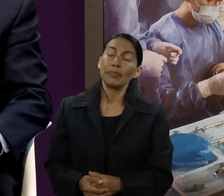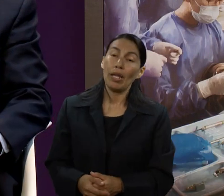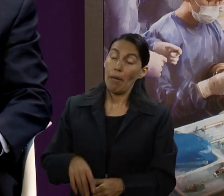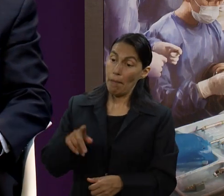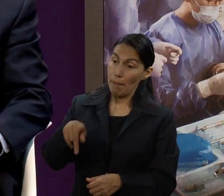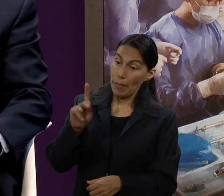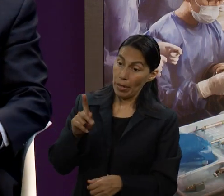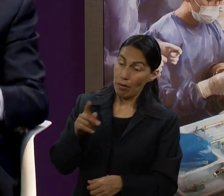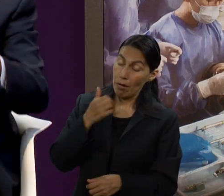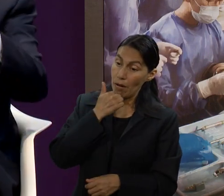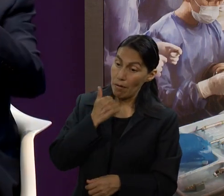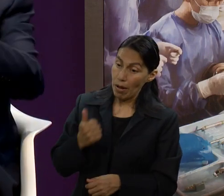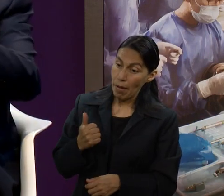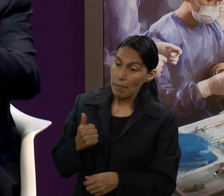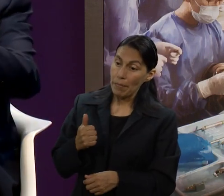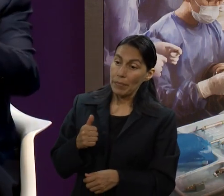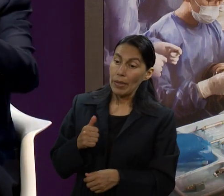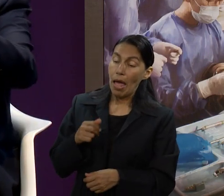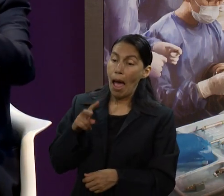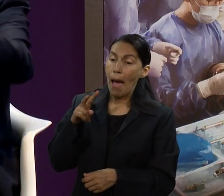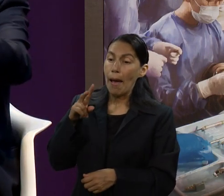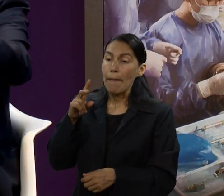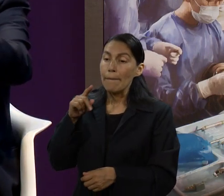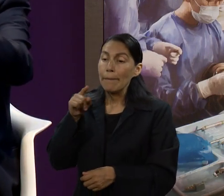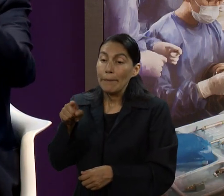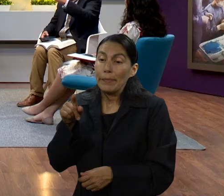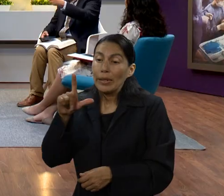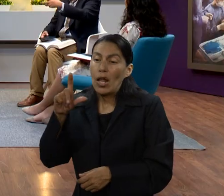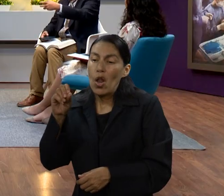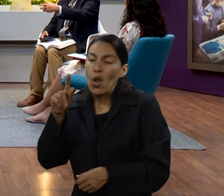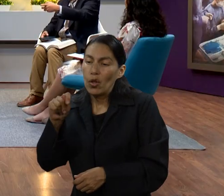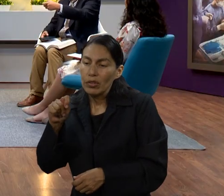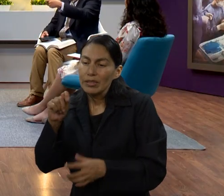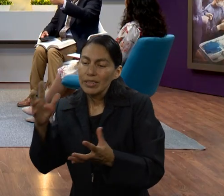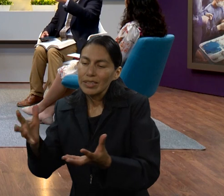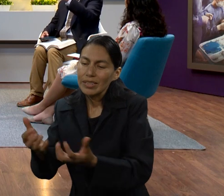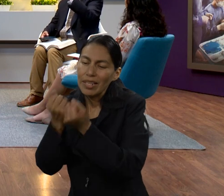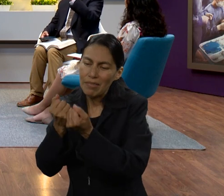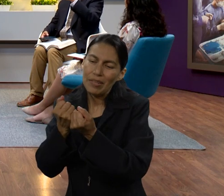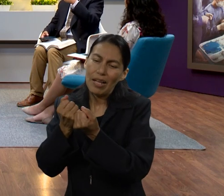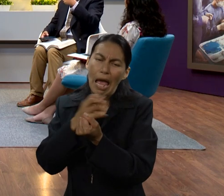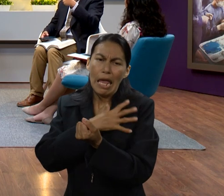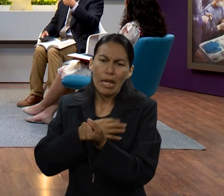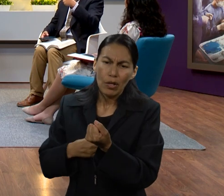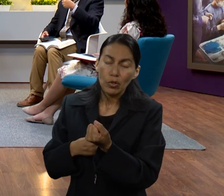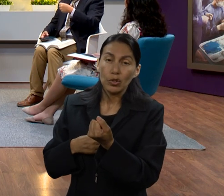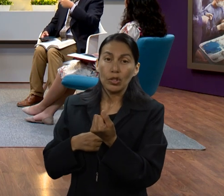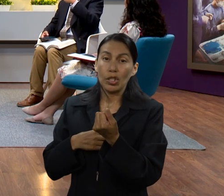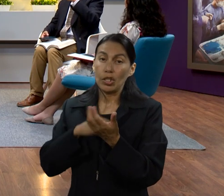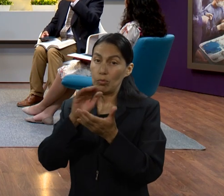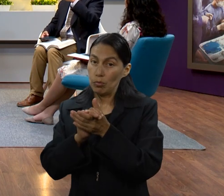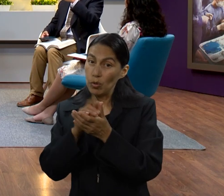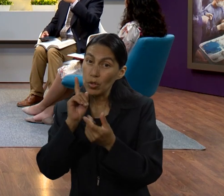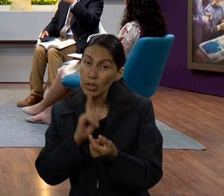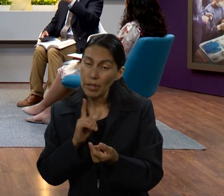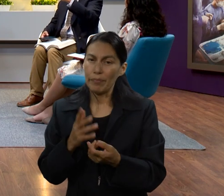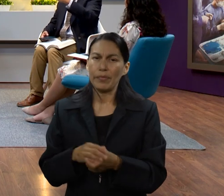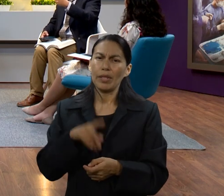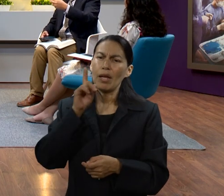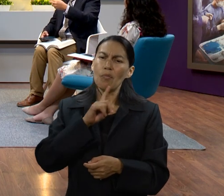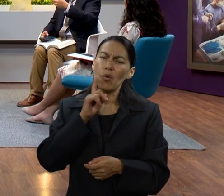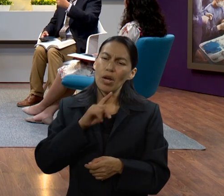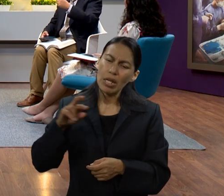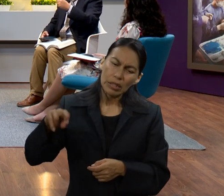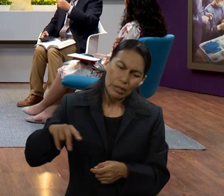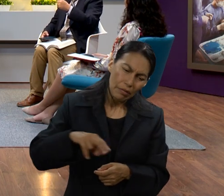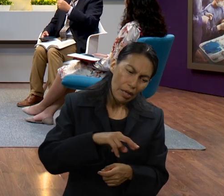a más personas. Aún en medio de eso, Dios rescata a través de Abraham, rescata a Lot, rescata a